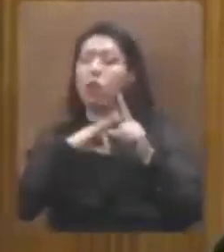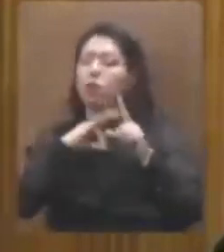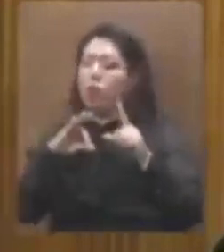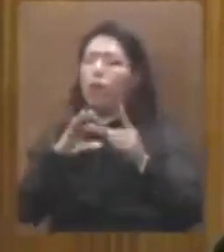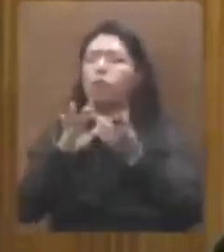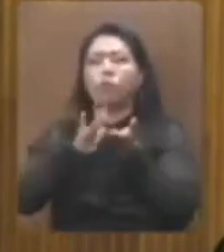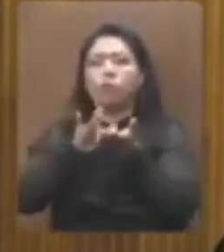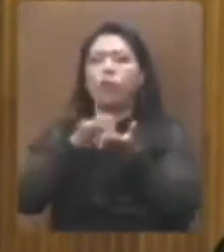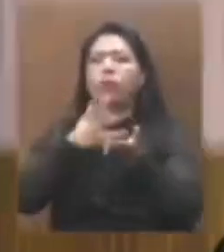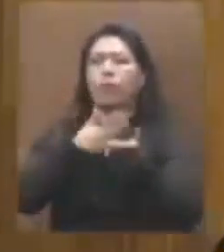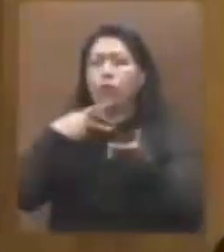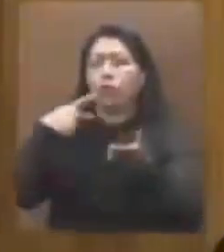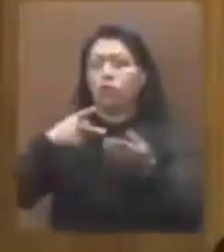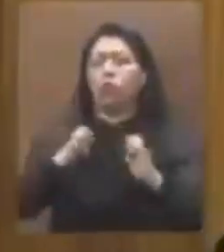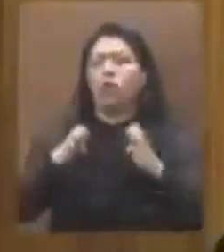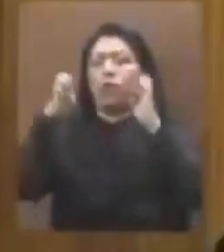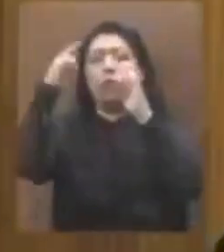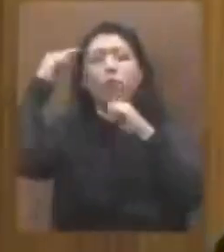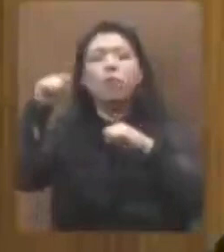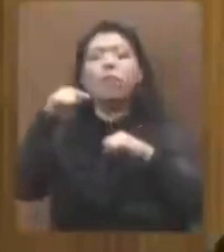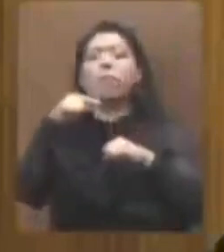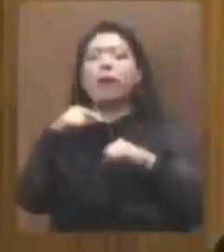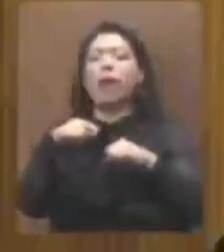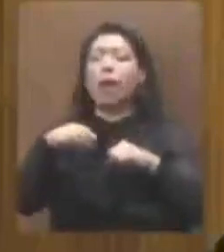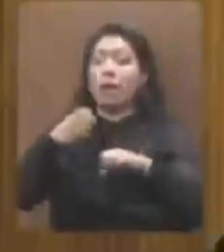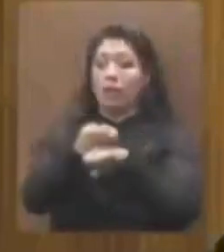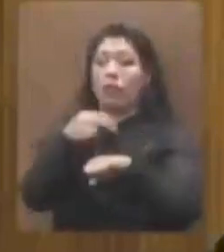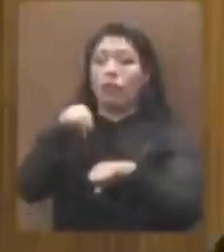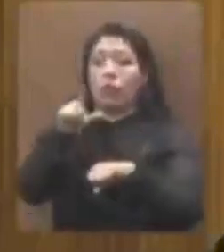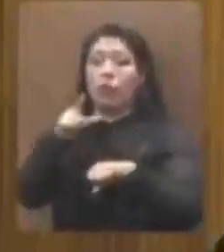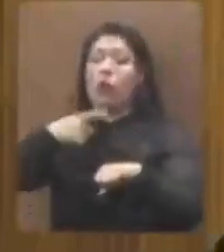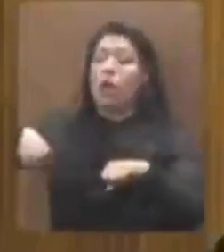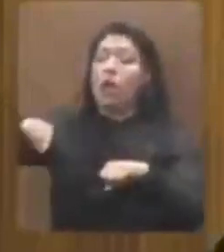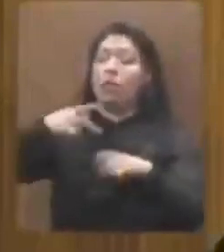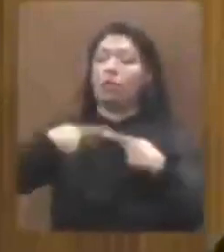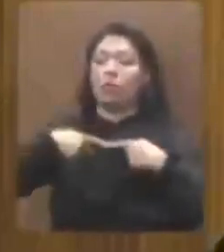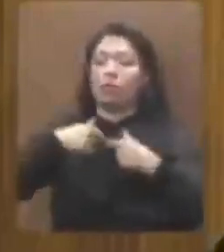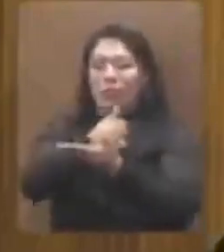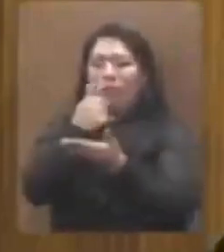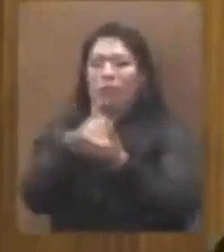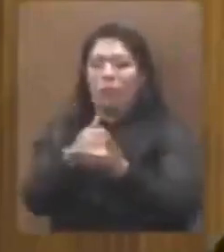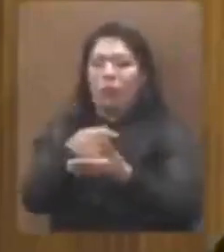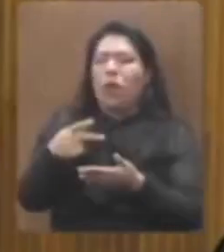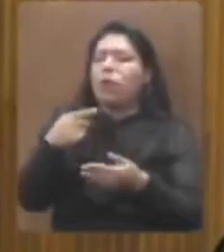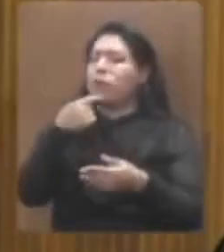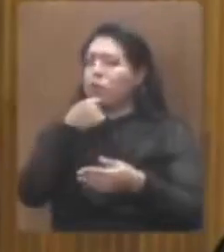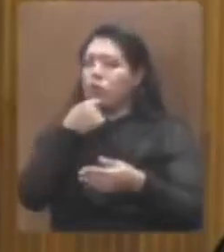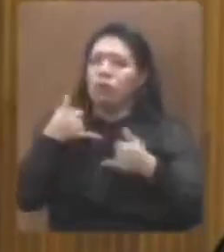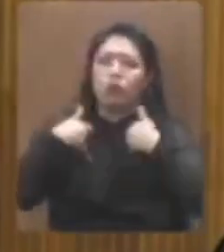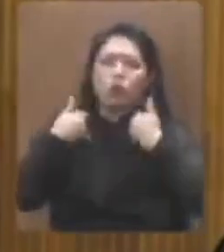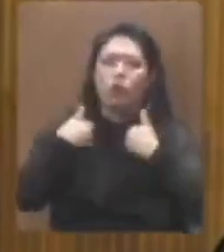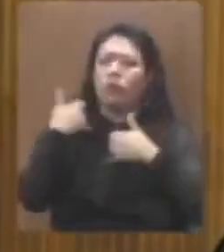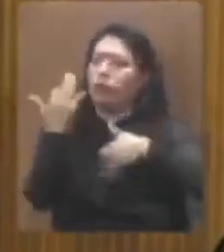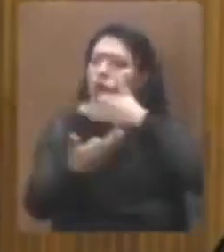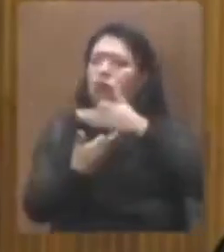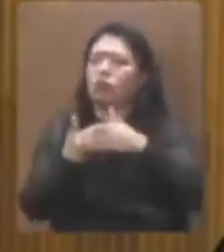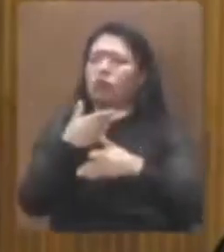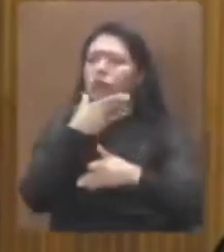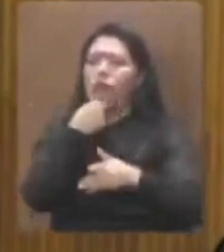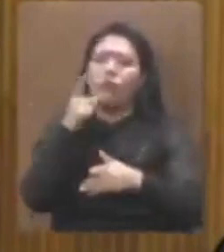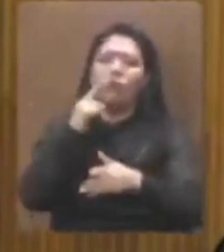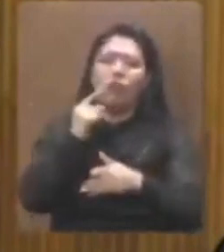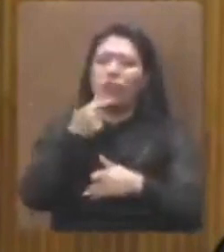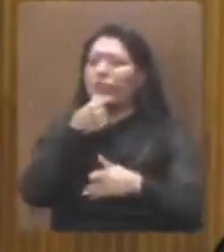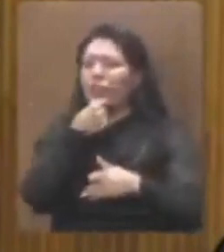también para garantizarle al pueblo de Nuevo León, a las ciudadanas, a los ciudadanos, a las niñas, jóvenes que están aquí presentes, niños y niñas,